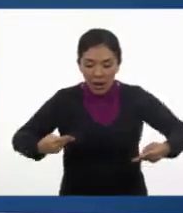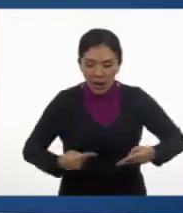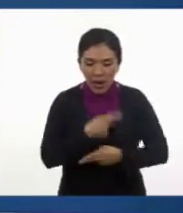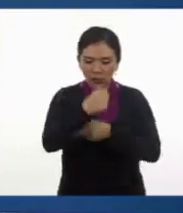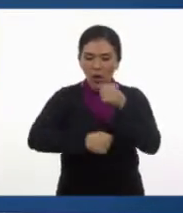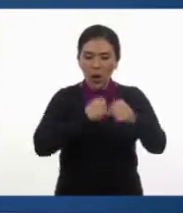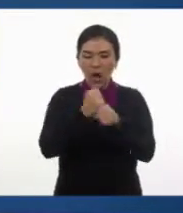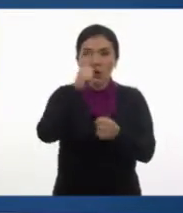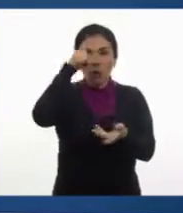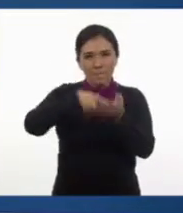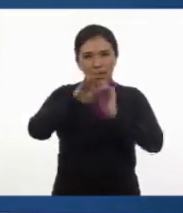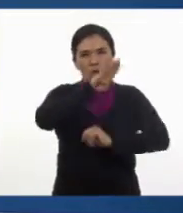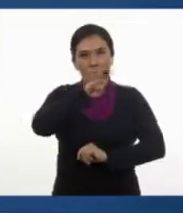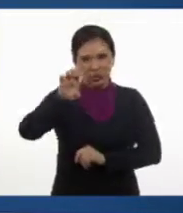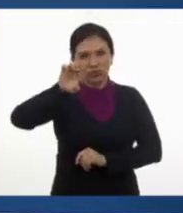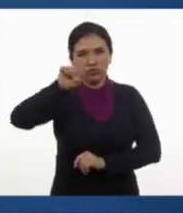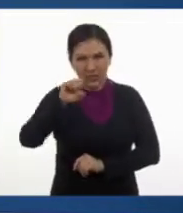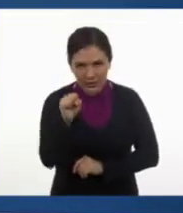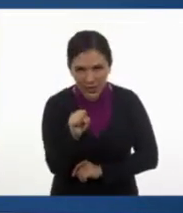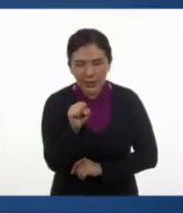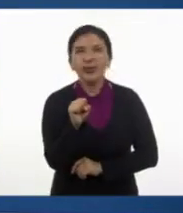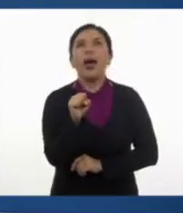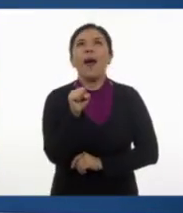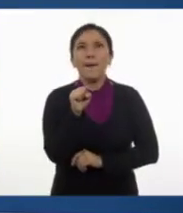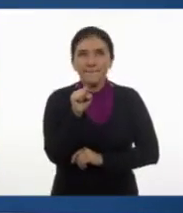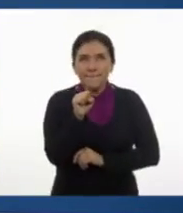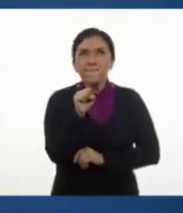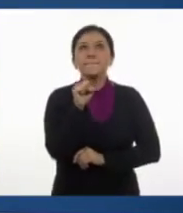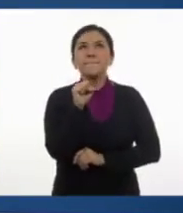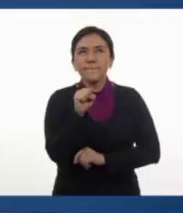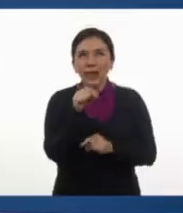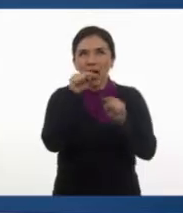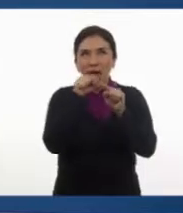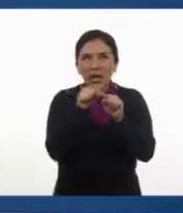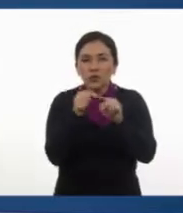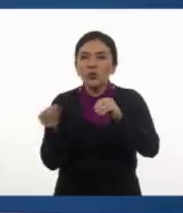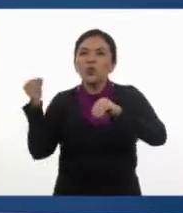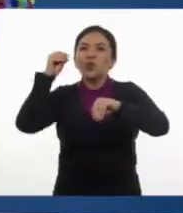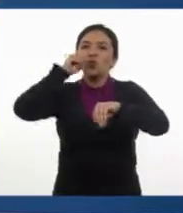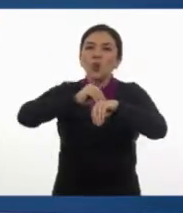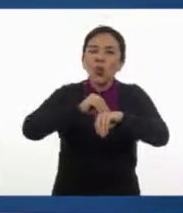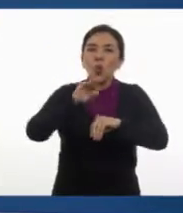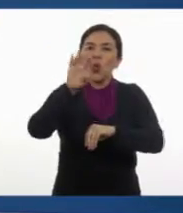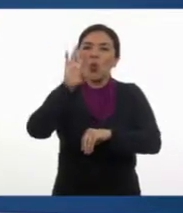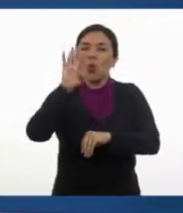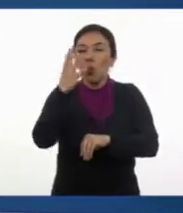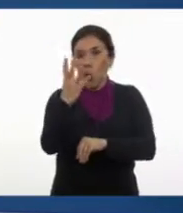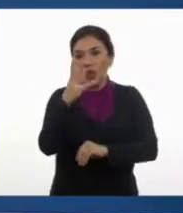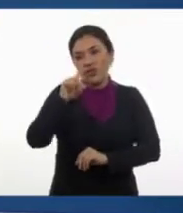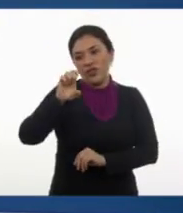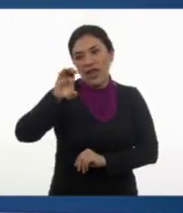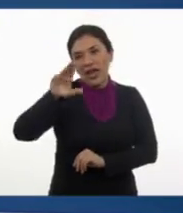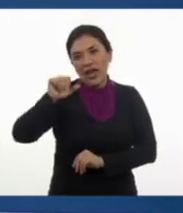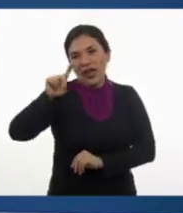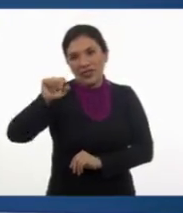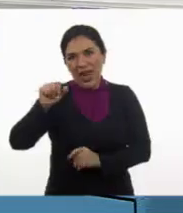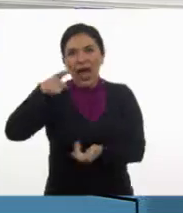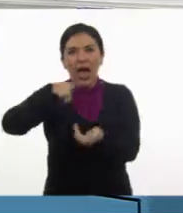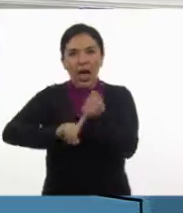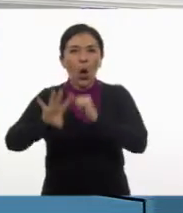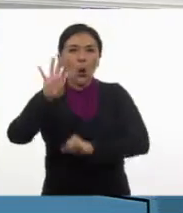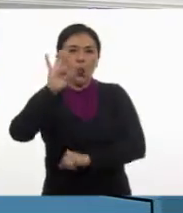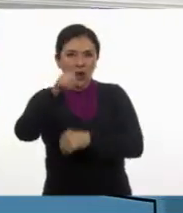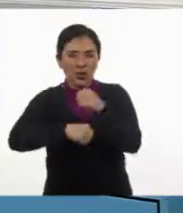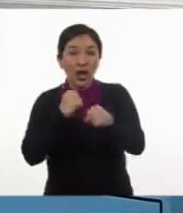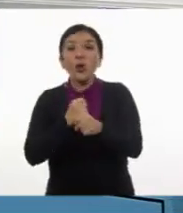mil novecientos sesenta y a eso le agregó cuatro décadas. Pero